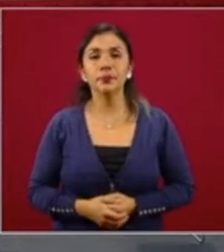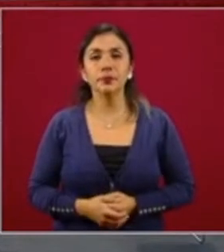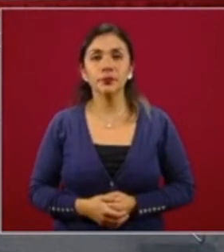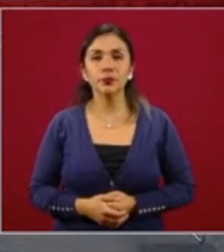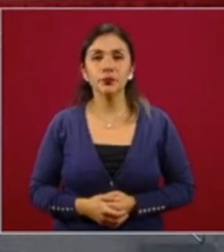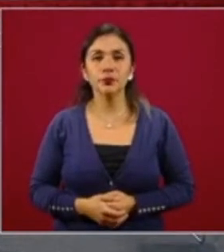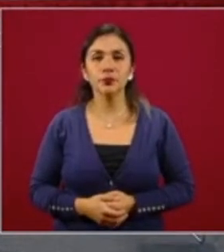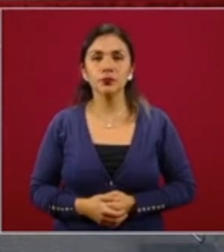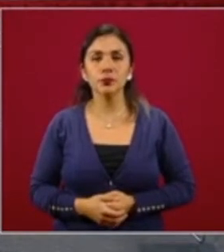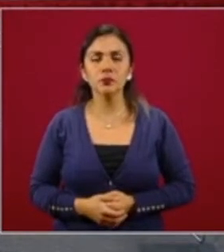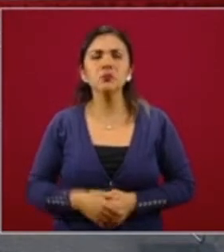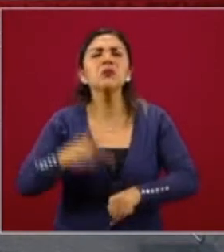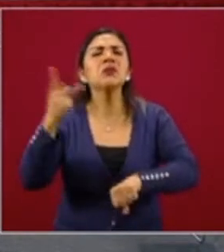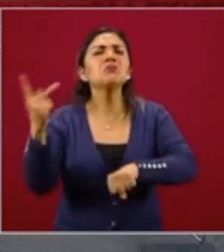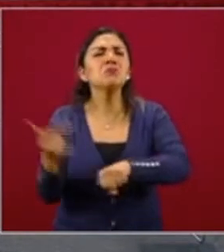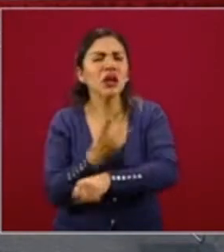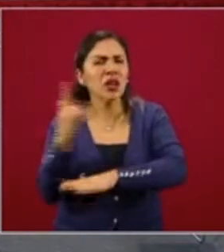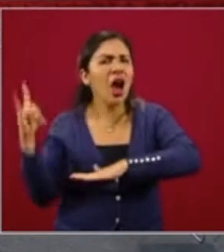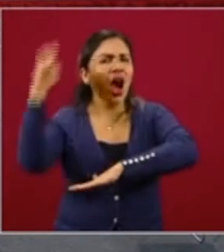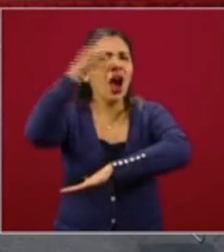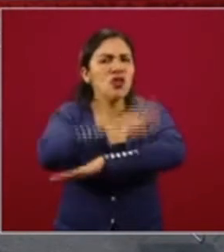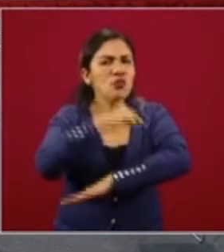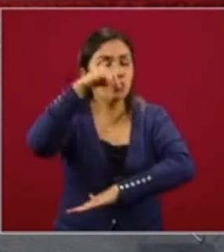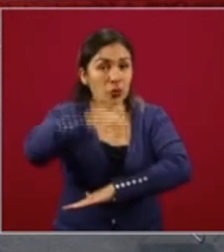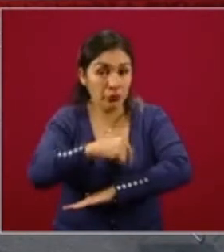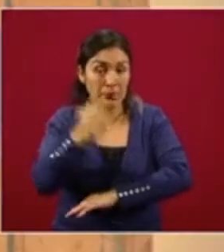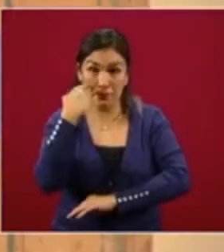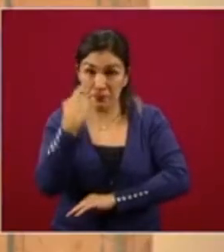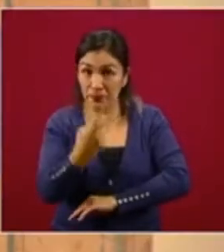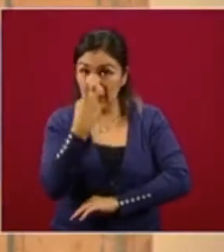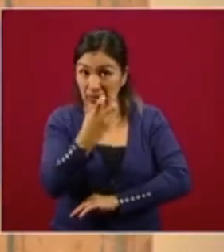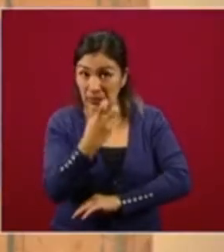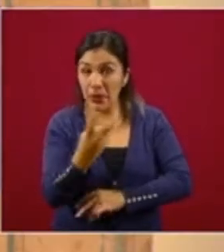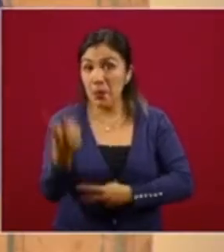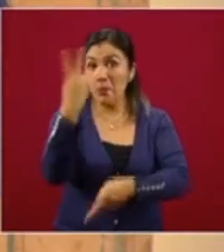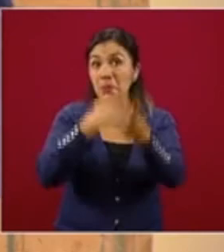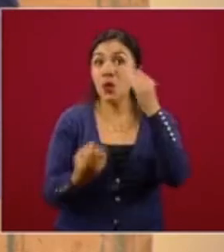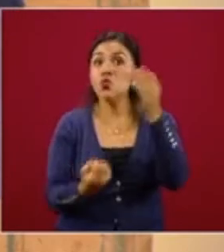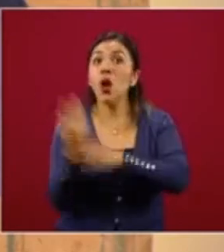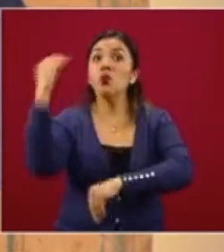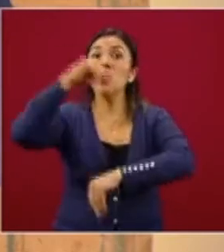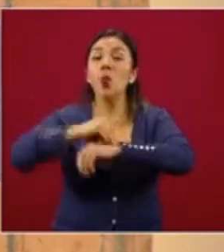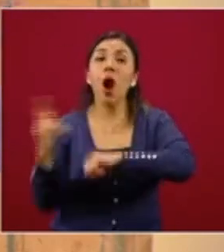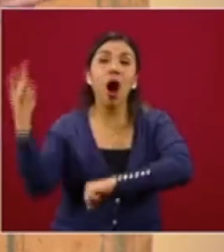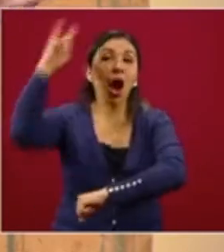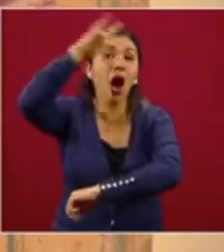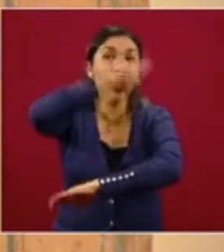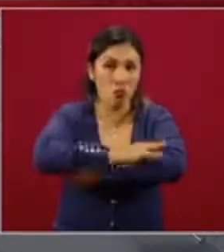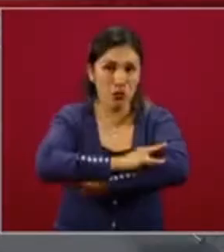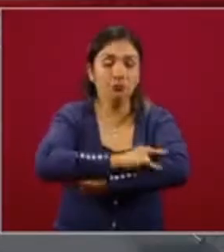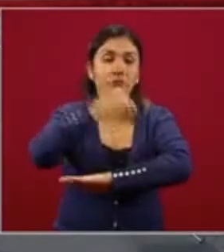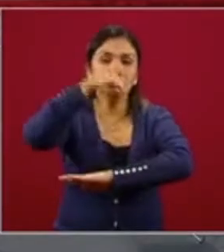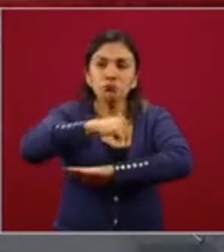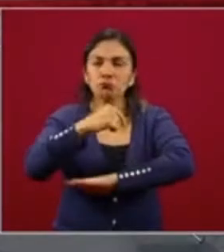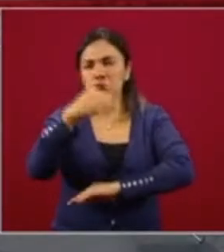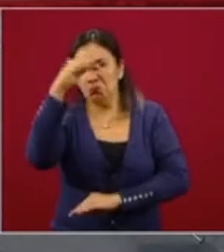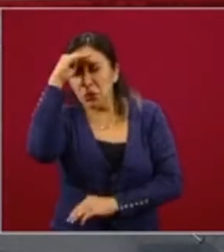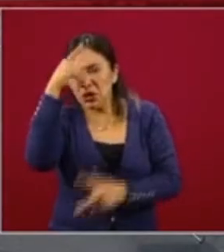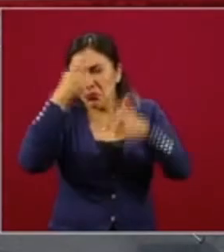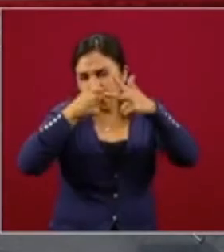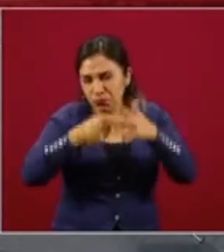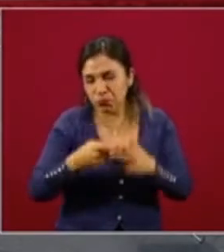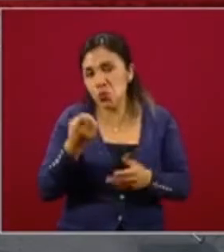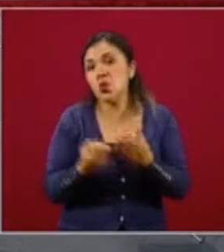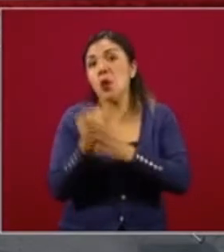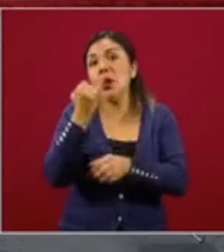Bueno, ¿qué es lo que va a pasar con el aeropuerto? En este entorno llega el aeropuerto de Santa Lucía, y se tiene programado, esta es información